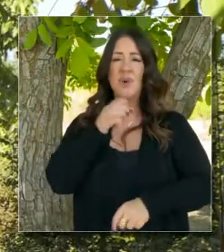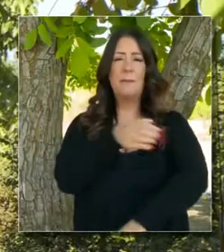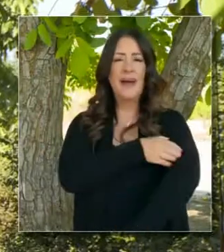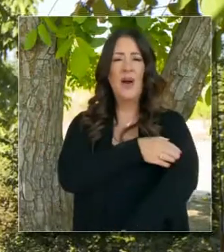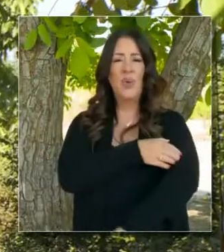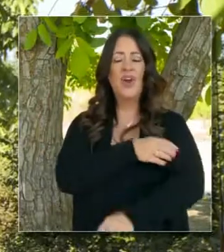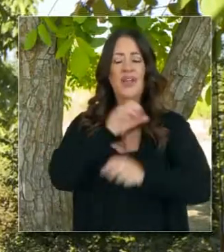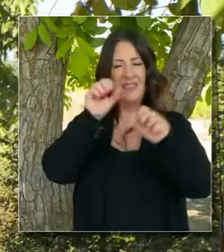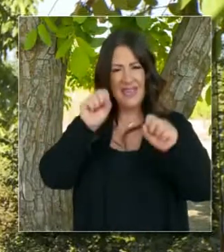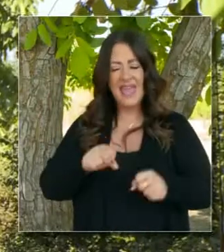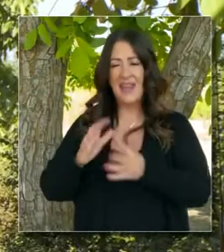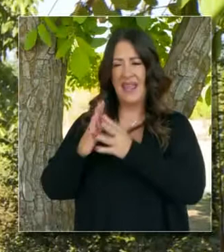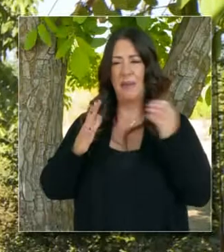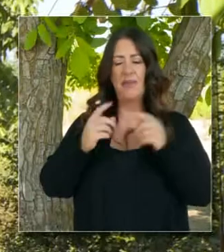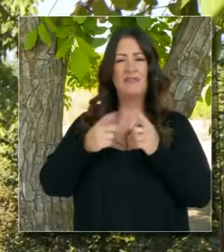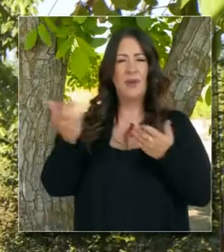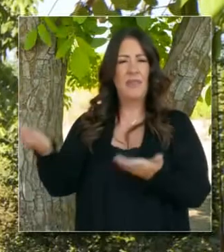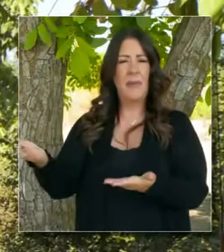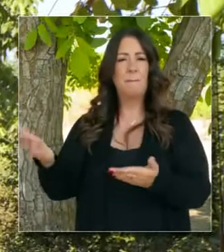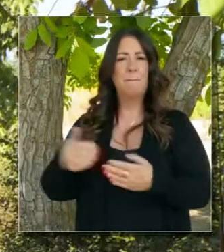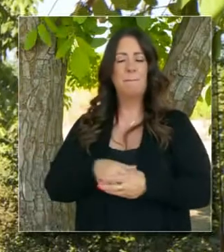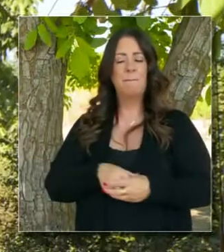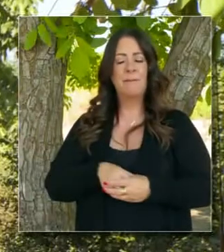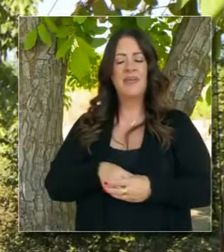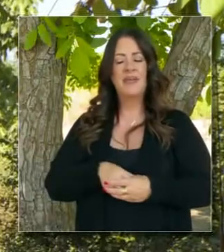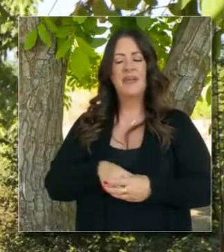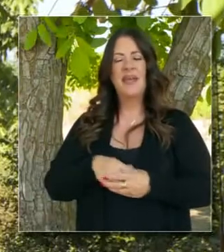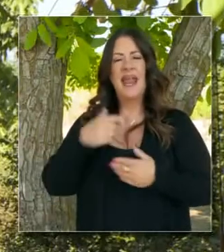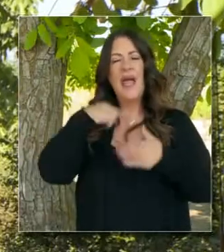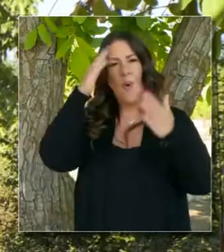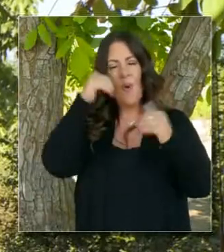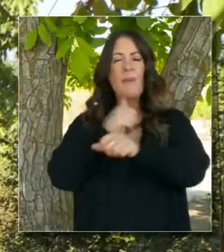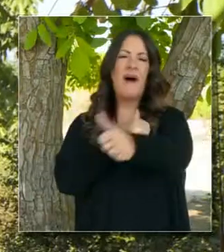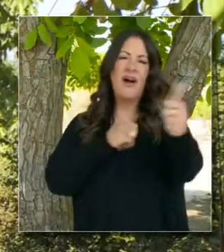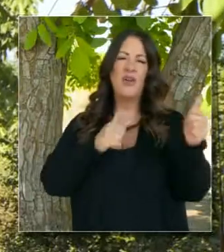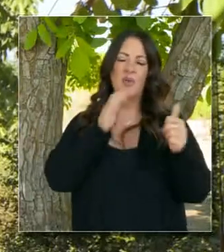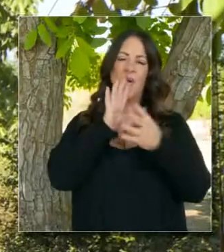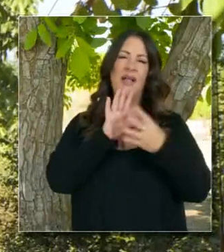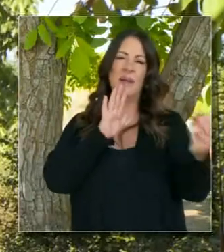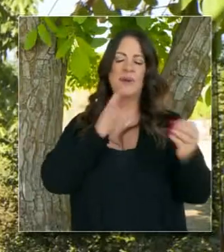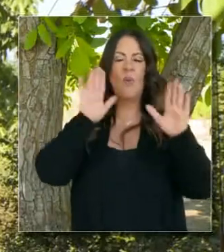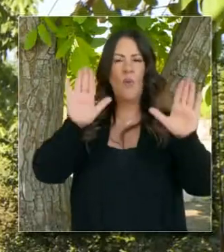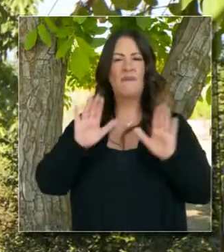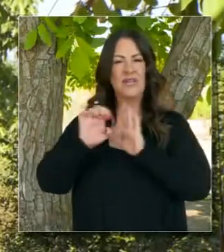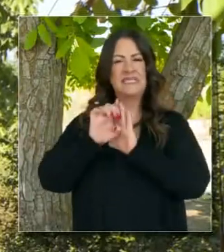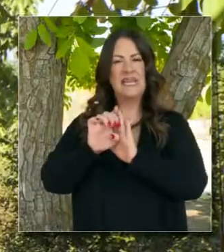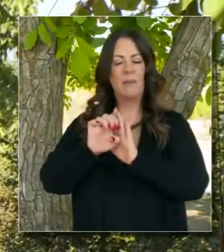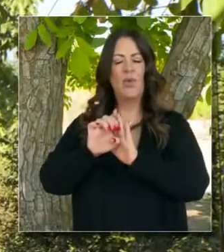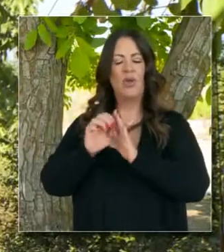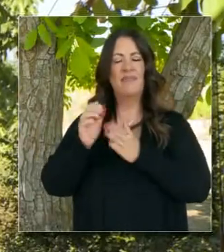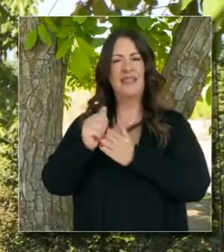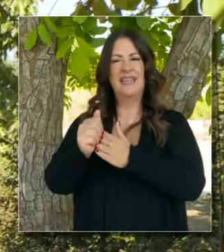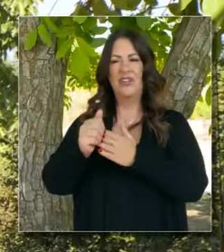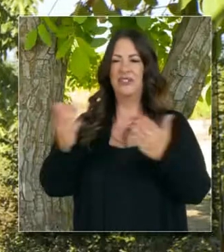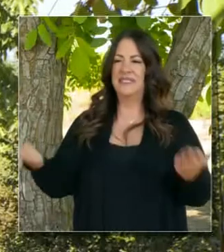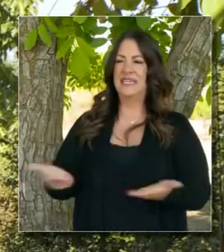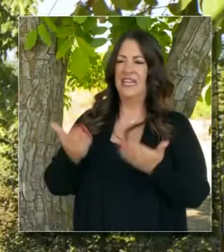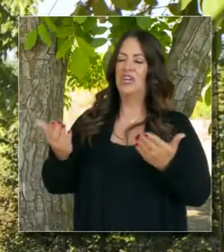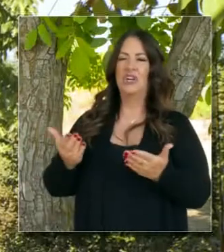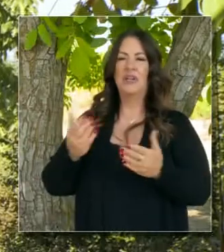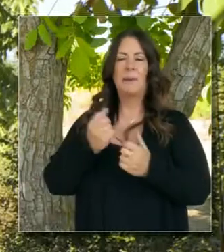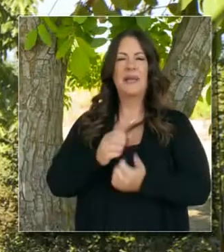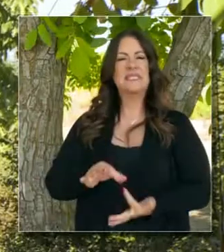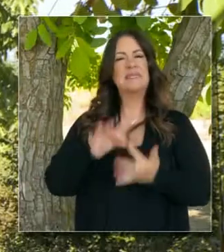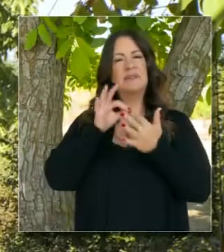Y hay poder real que se puede emular, hay poder de emulación, y esperamos que otros puedan emular el ejemplo de los líderes